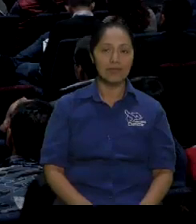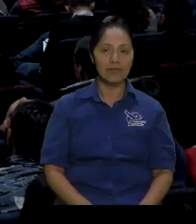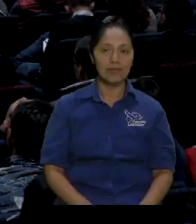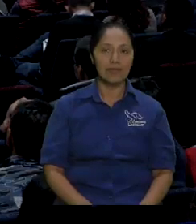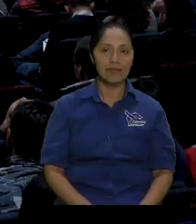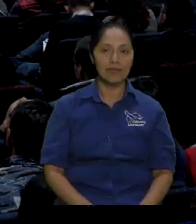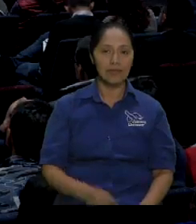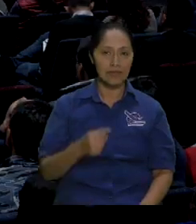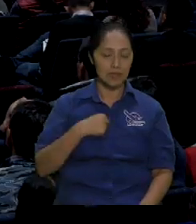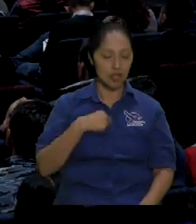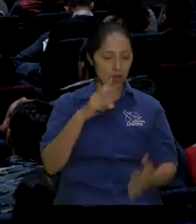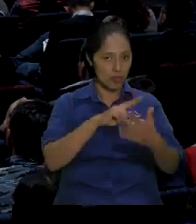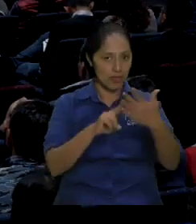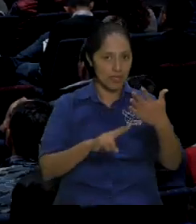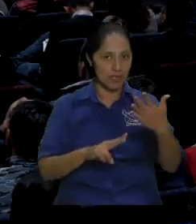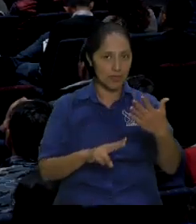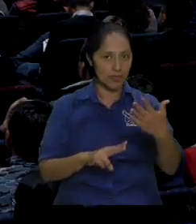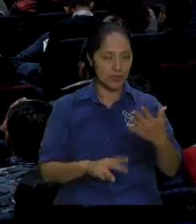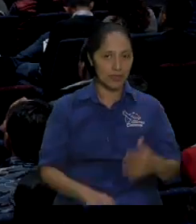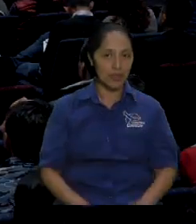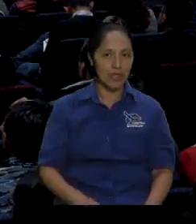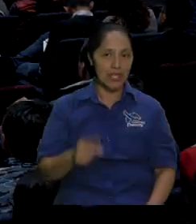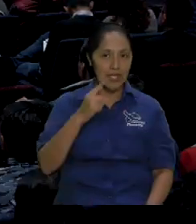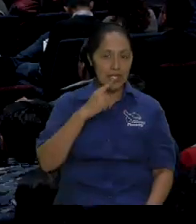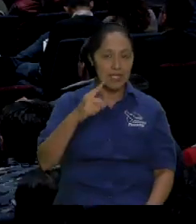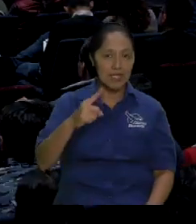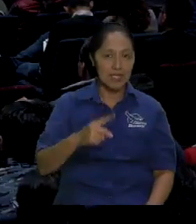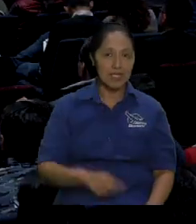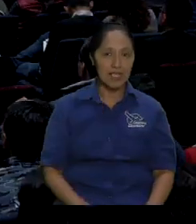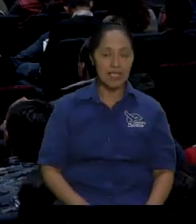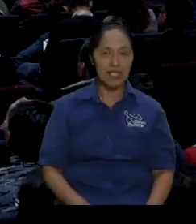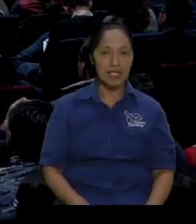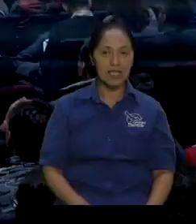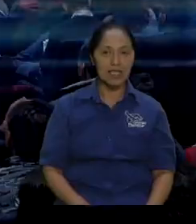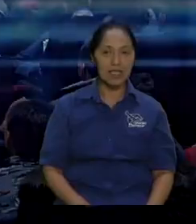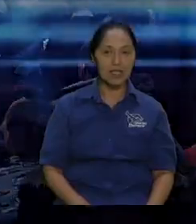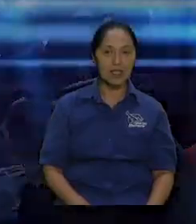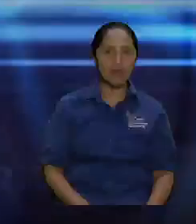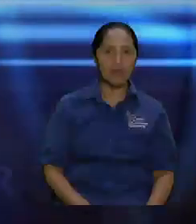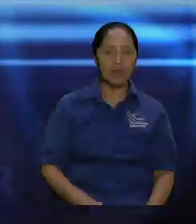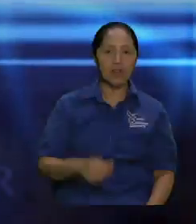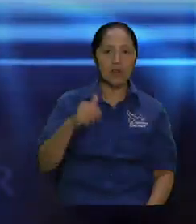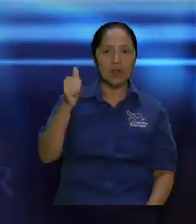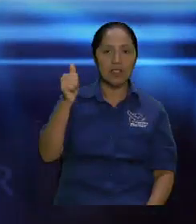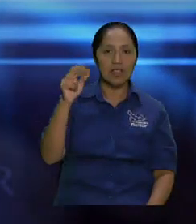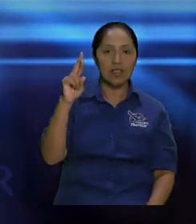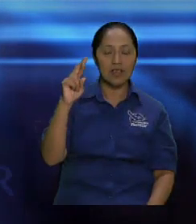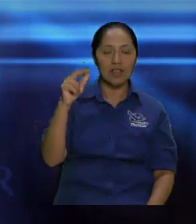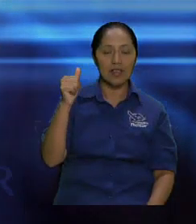se lo voy a leer mejor se dice que los árabes descubrieron la mantequilla de manera casual